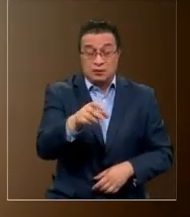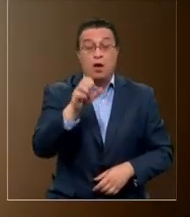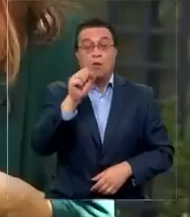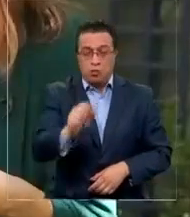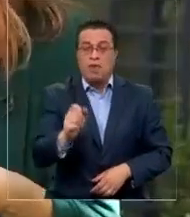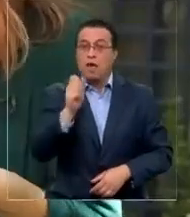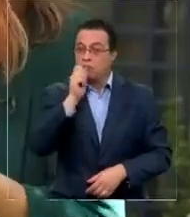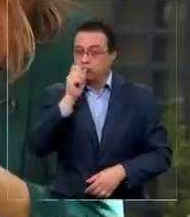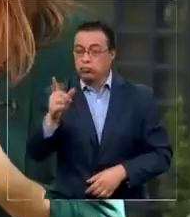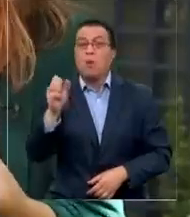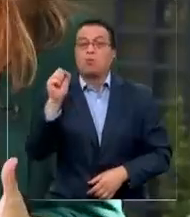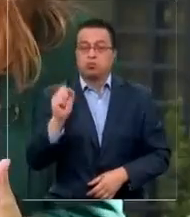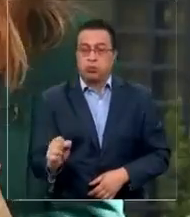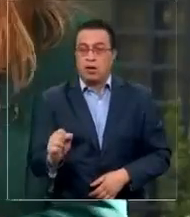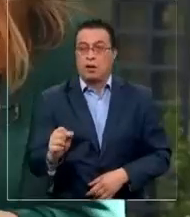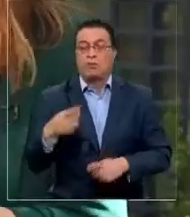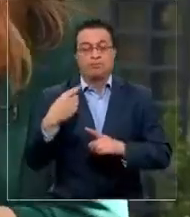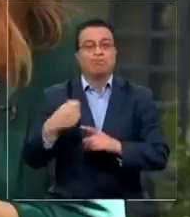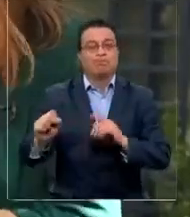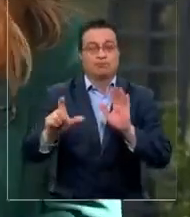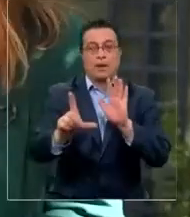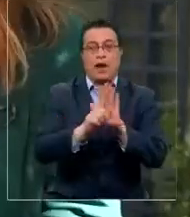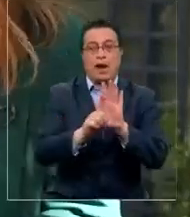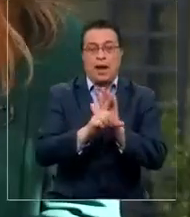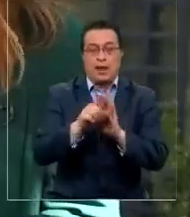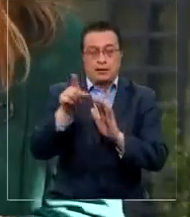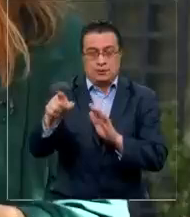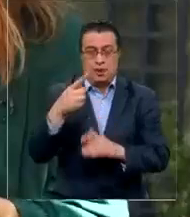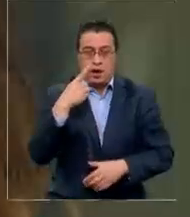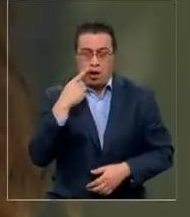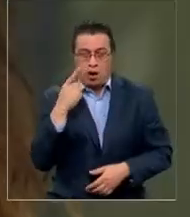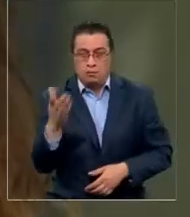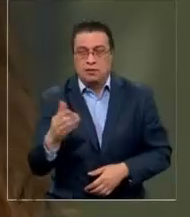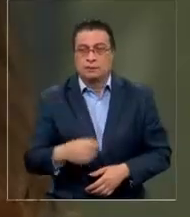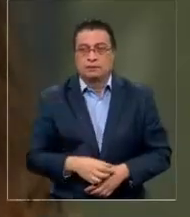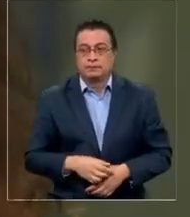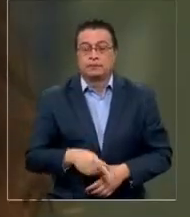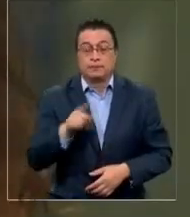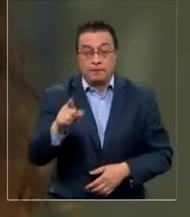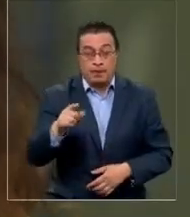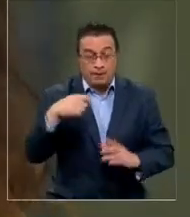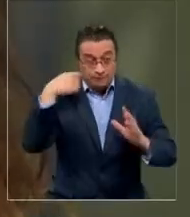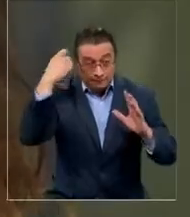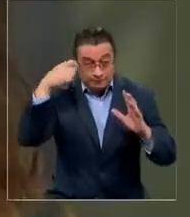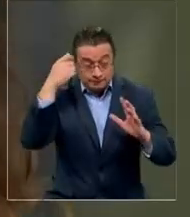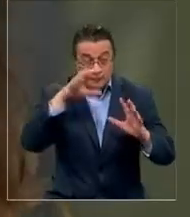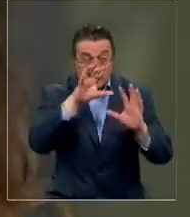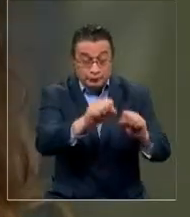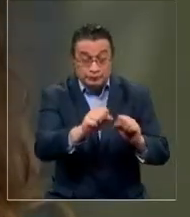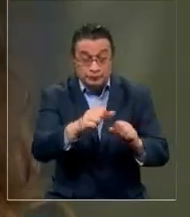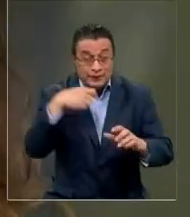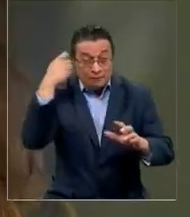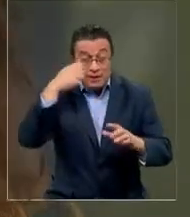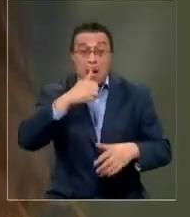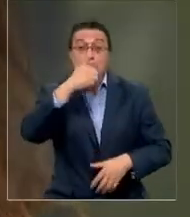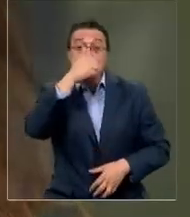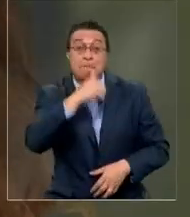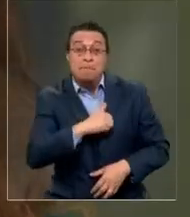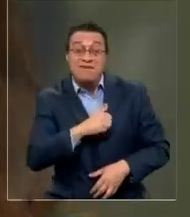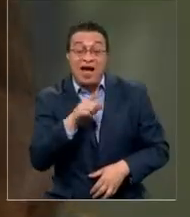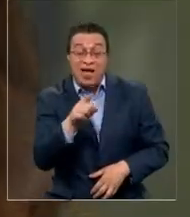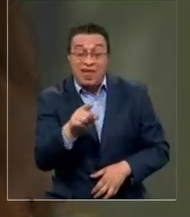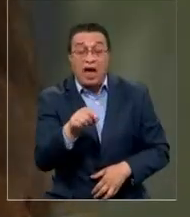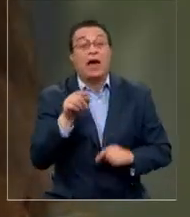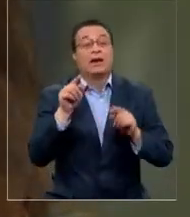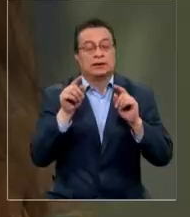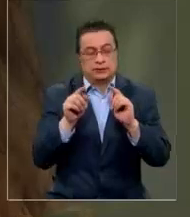puede denunciar por otra transgresión a la ley que cometió este hombre. La captura de imágenes privadas, ¿verdad? Es un